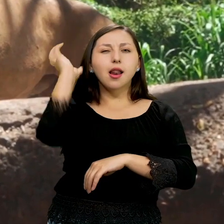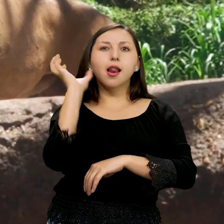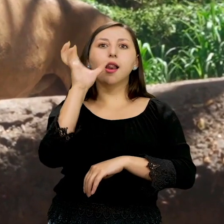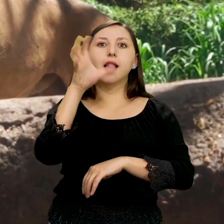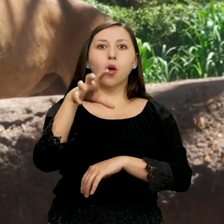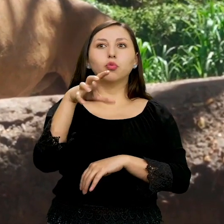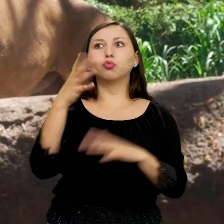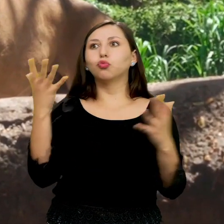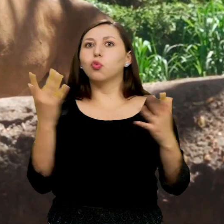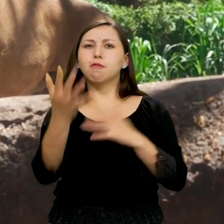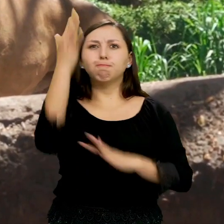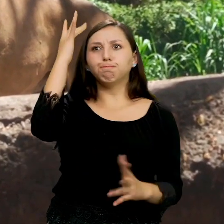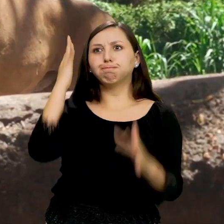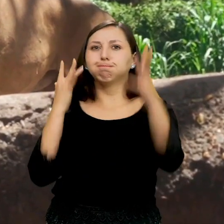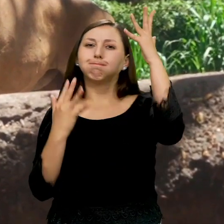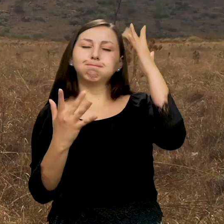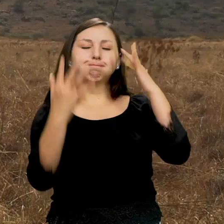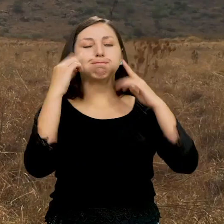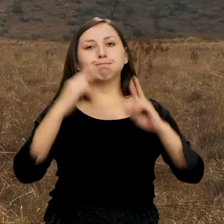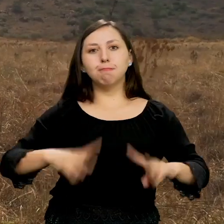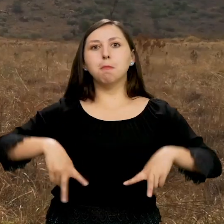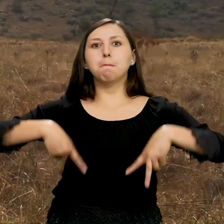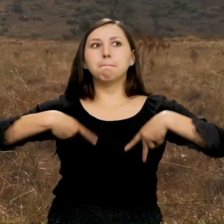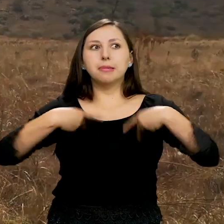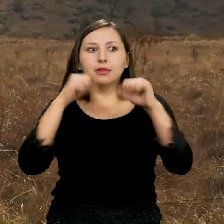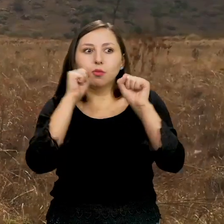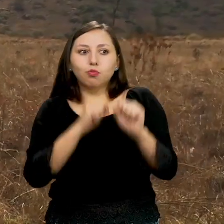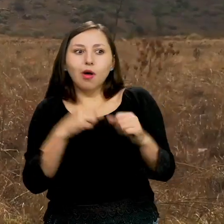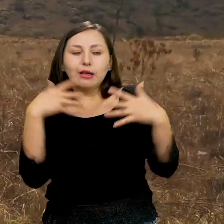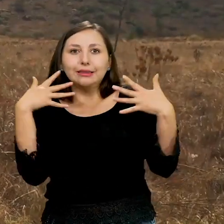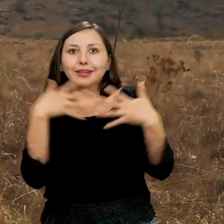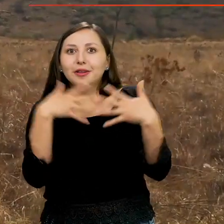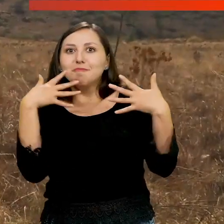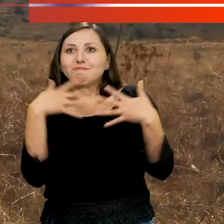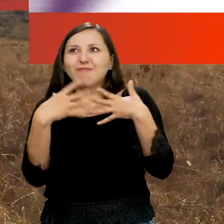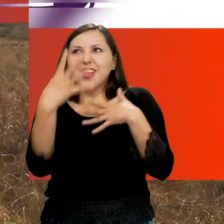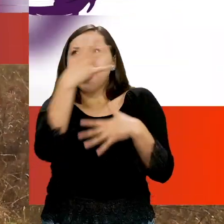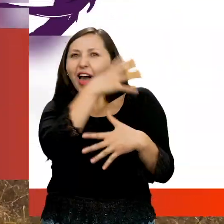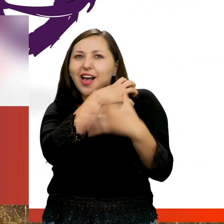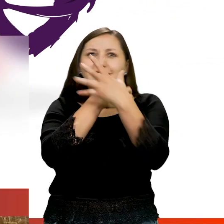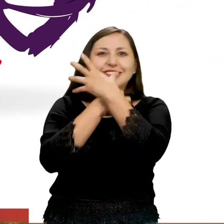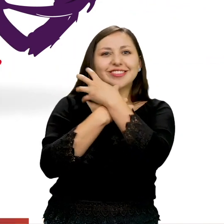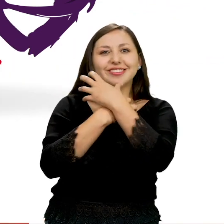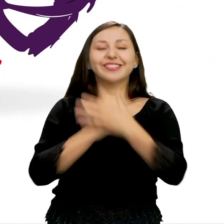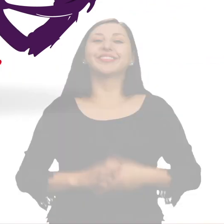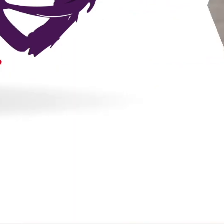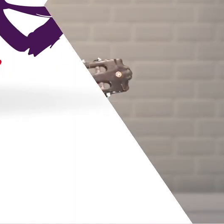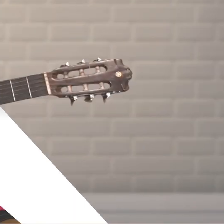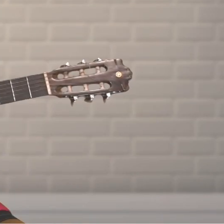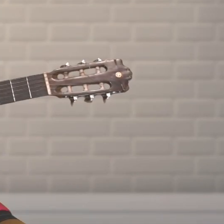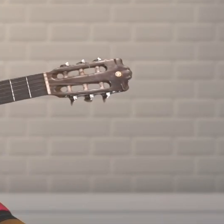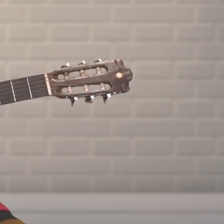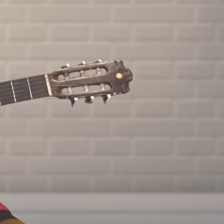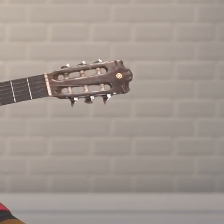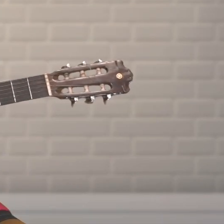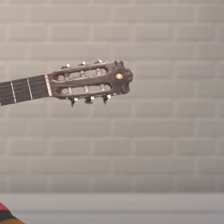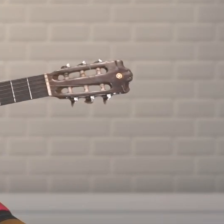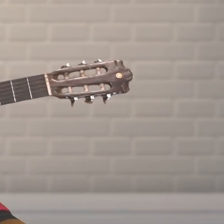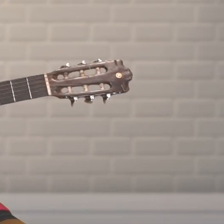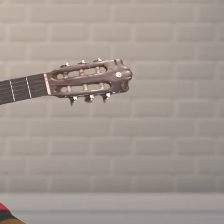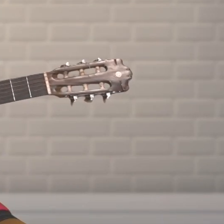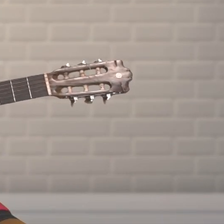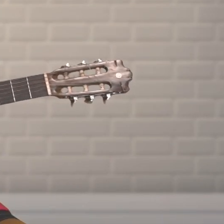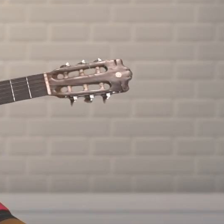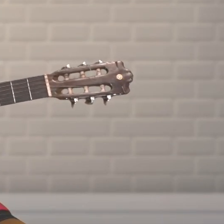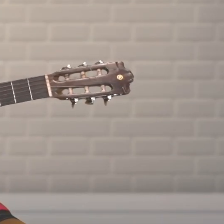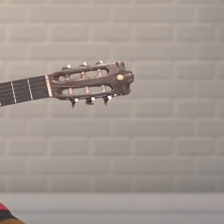El león Que vive en la selva Además nos podría comer ¡Aaah! ¡Ja, ja, ja!